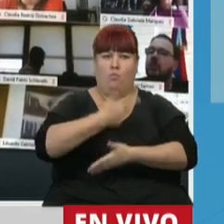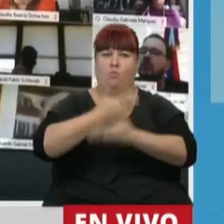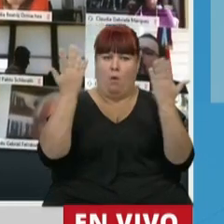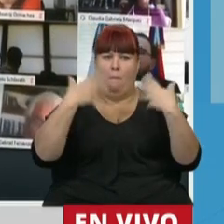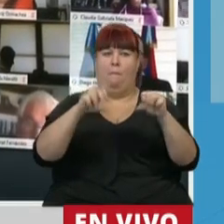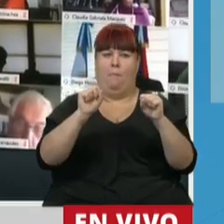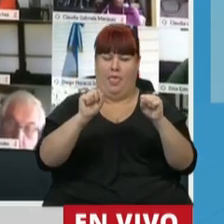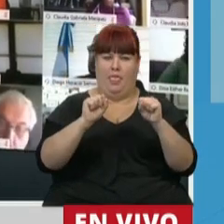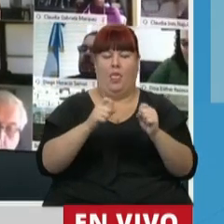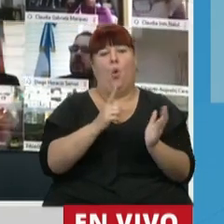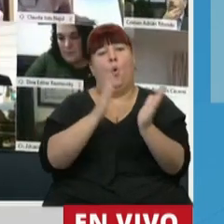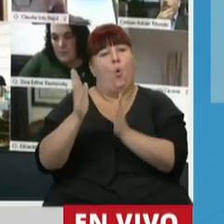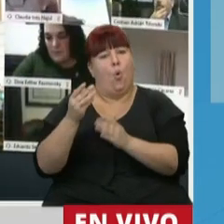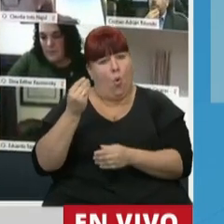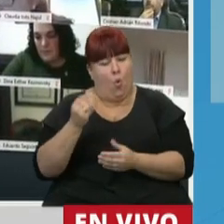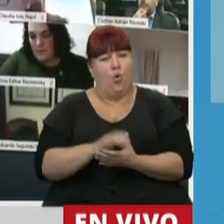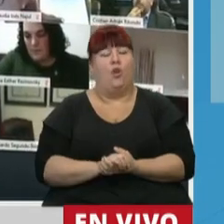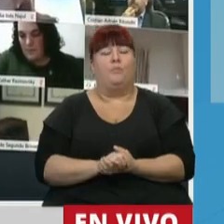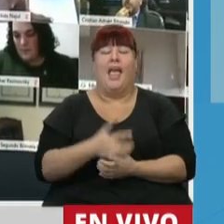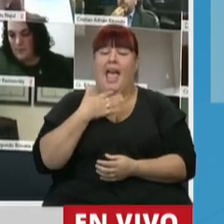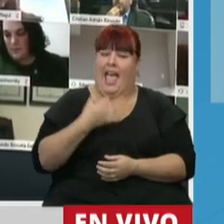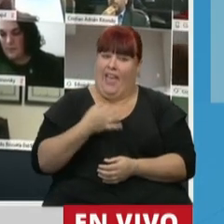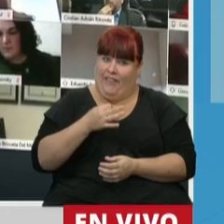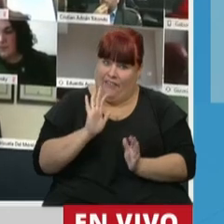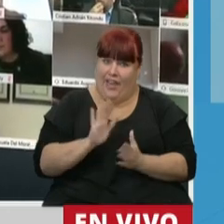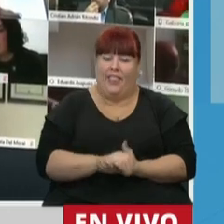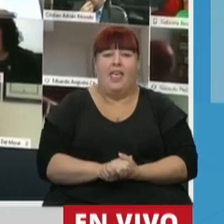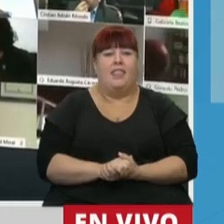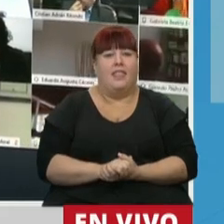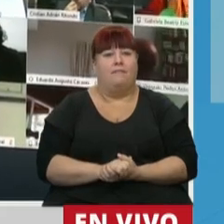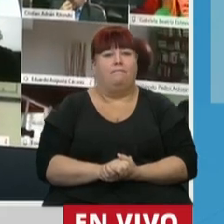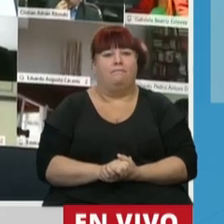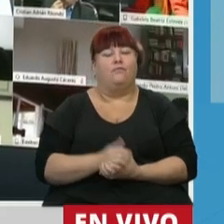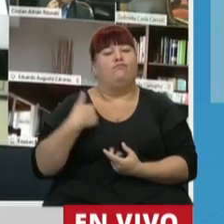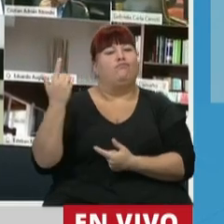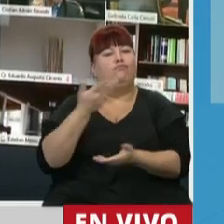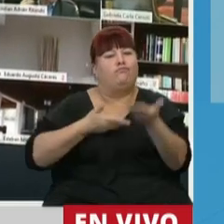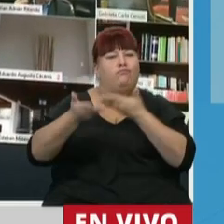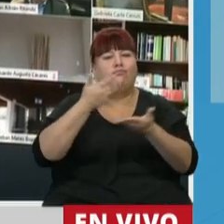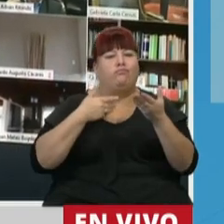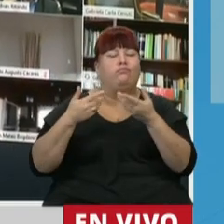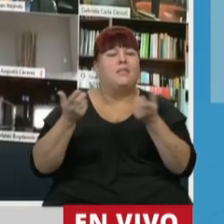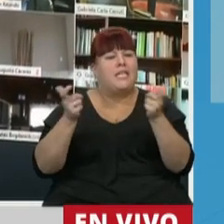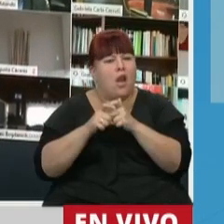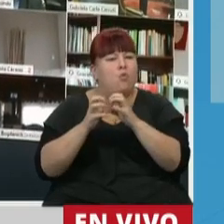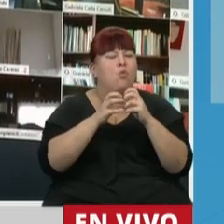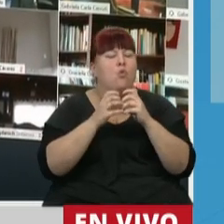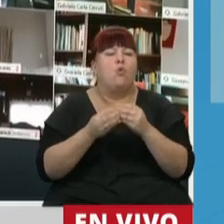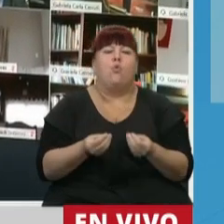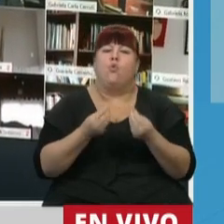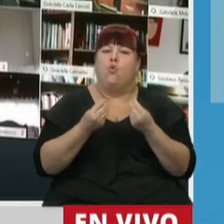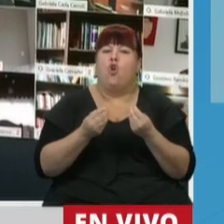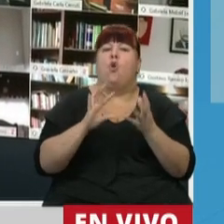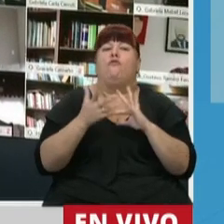luz. Por un lado, y la verdad que ahí de lo que hablamos es de cómo